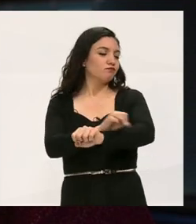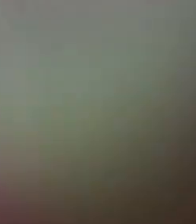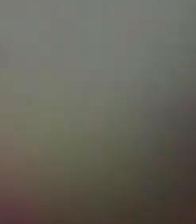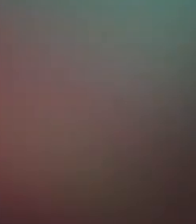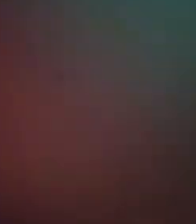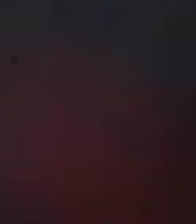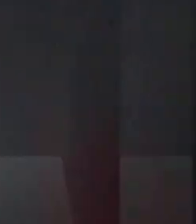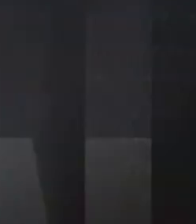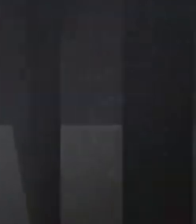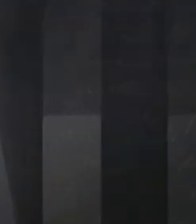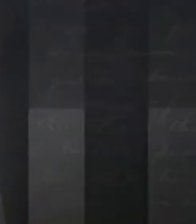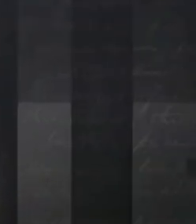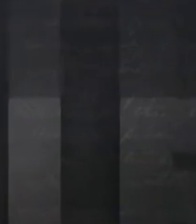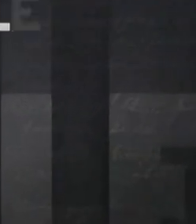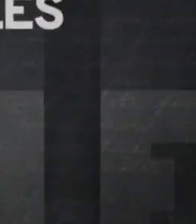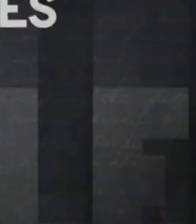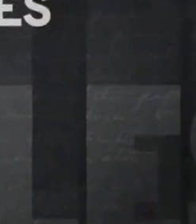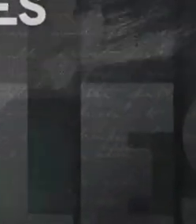llenado.